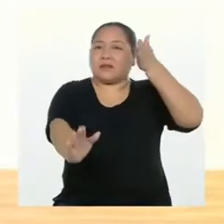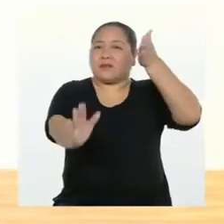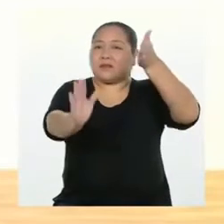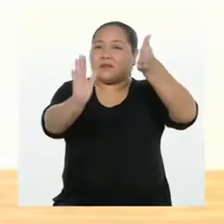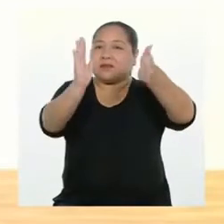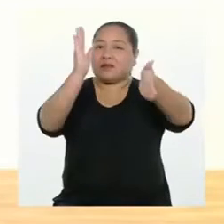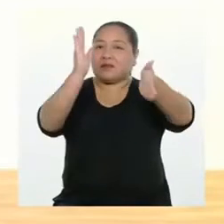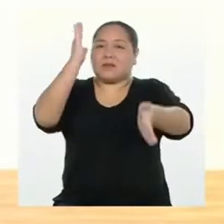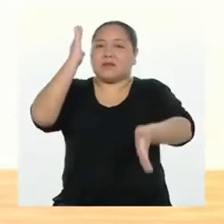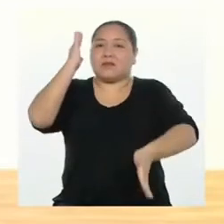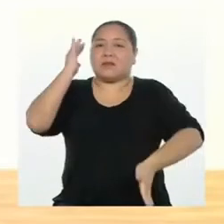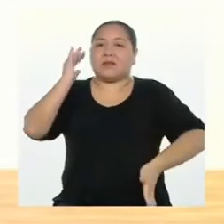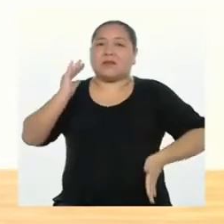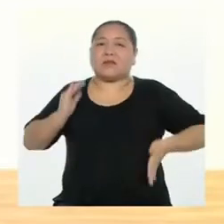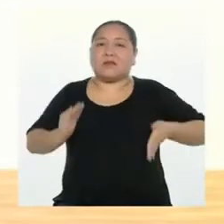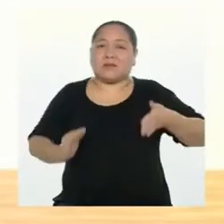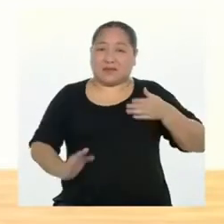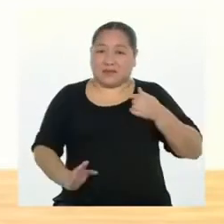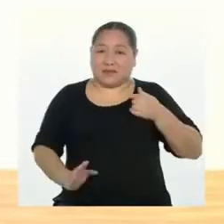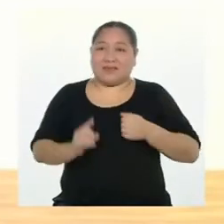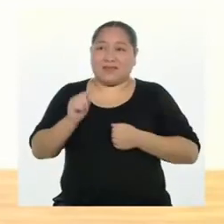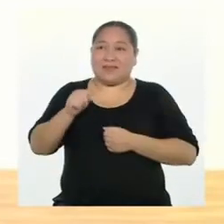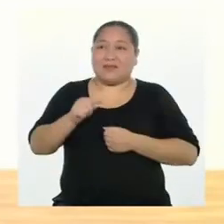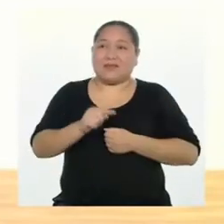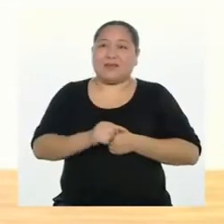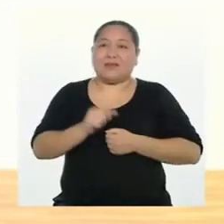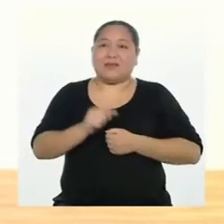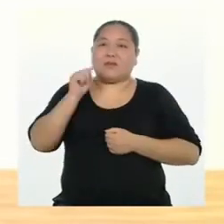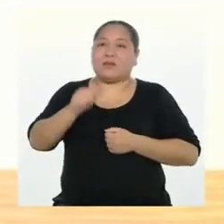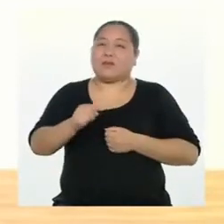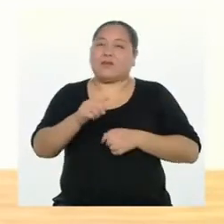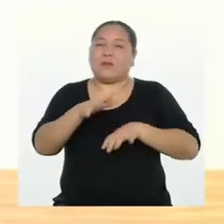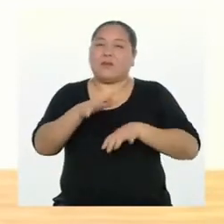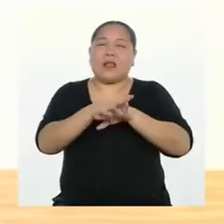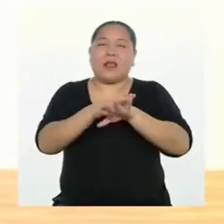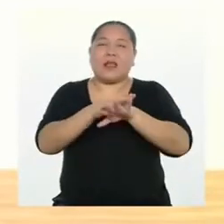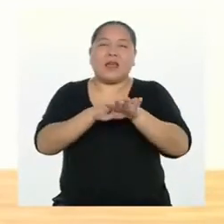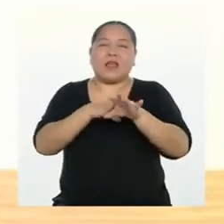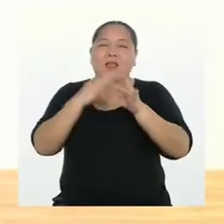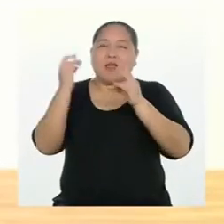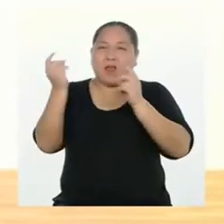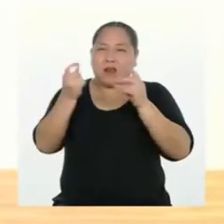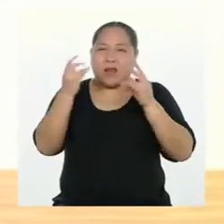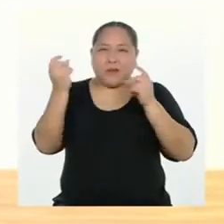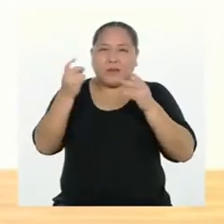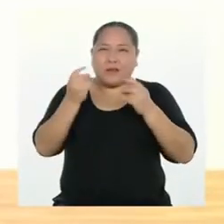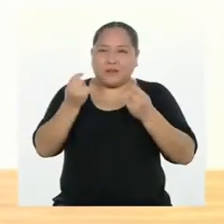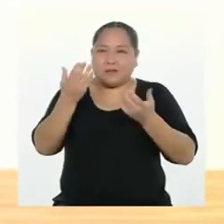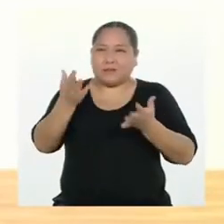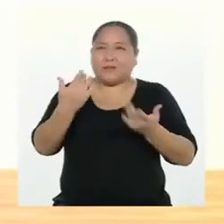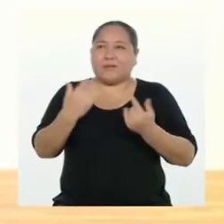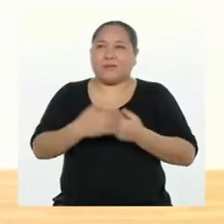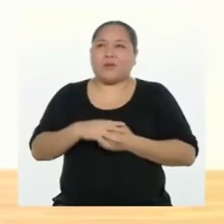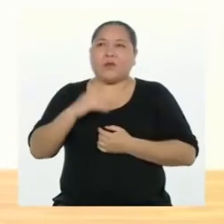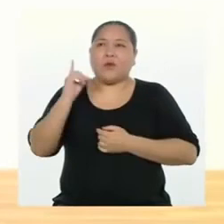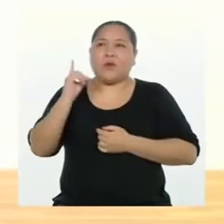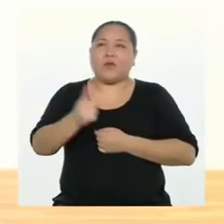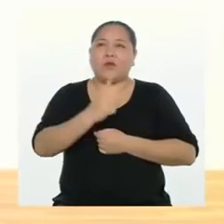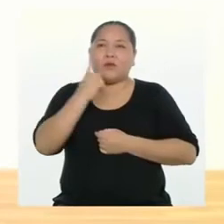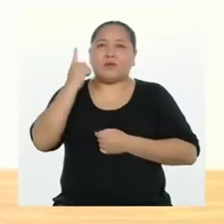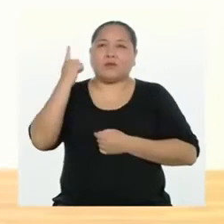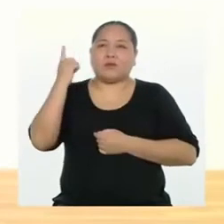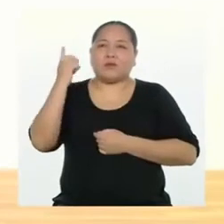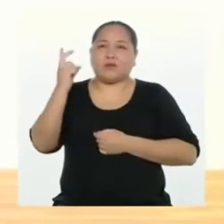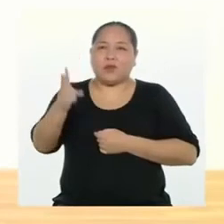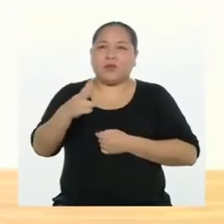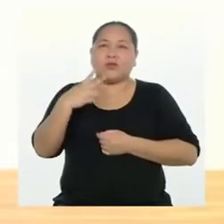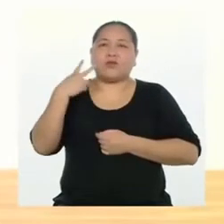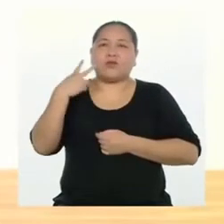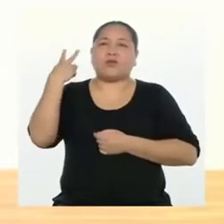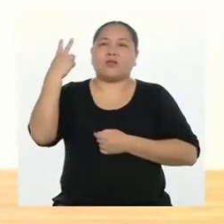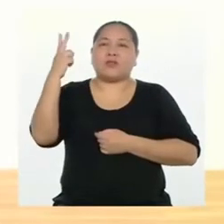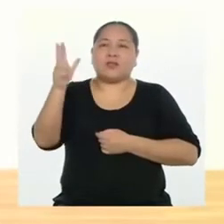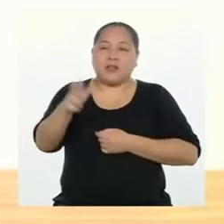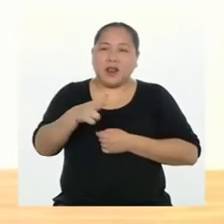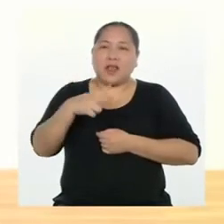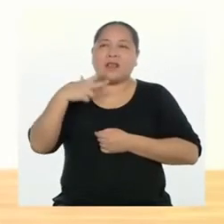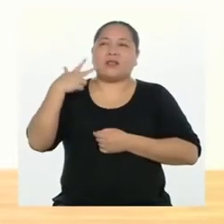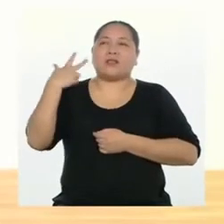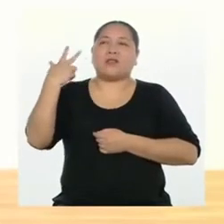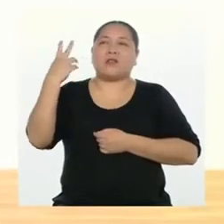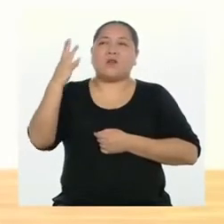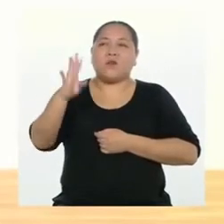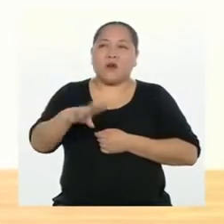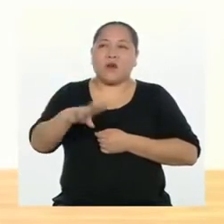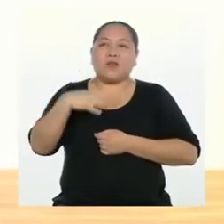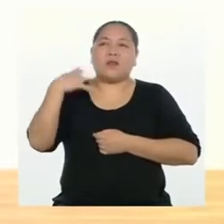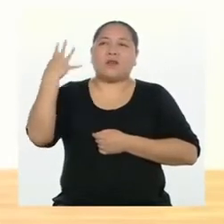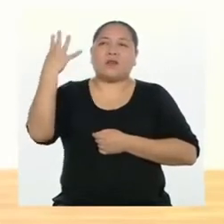con las hélices del ventilador. Pero es un ventilador muy lento. Vamos a hacerlo más rápido. Va. Y uno, dos, tres,